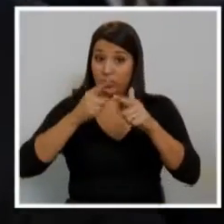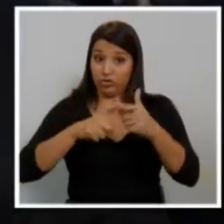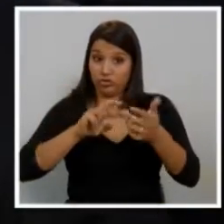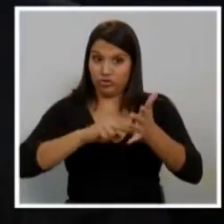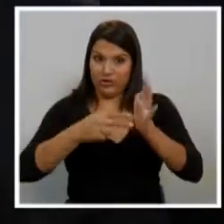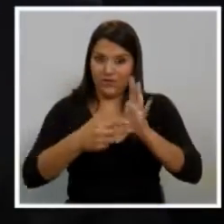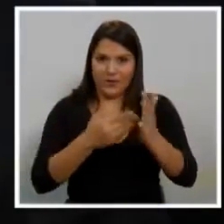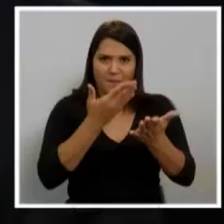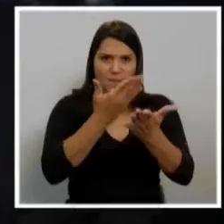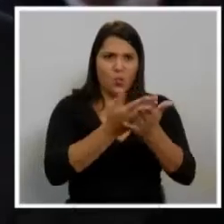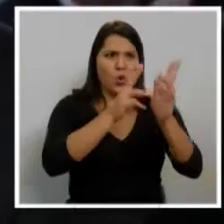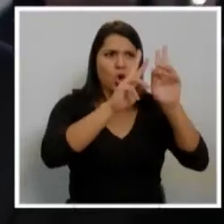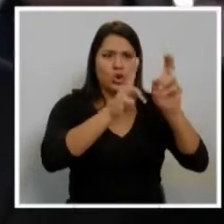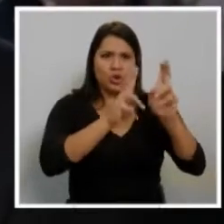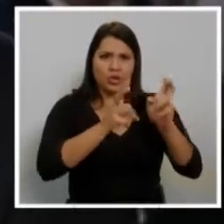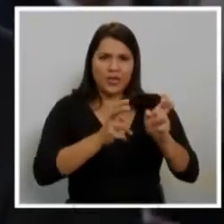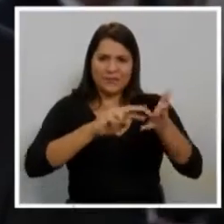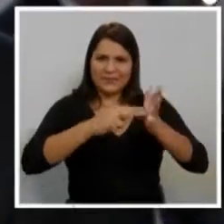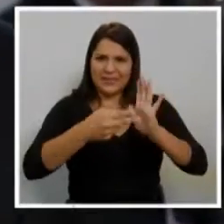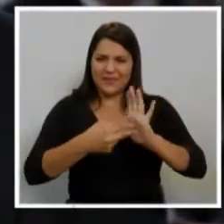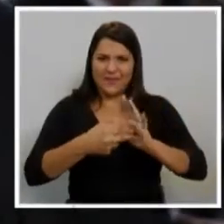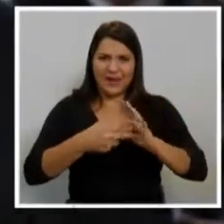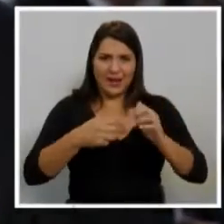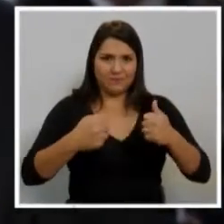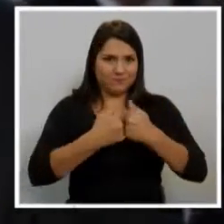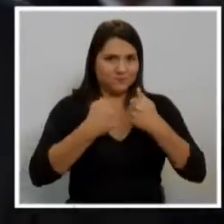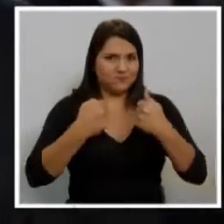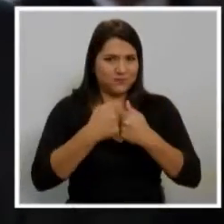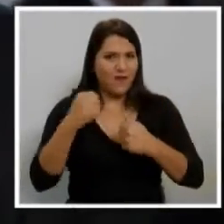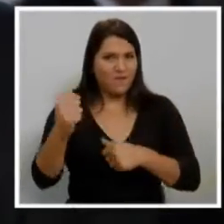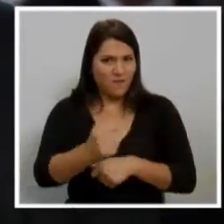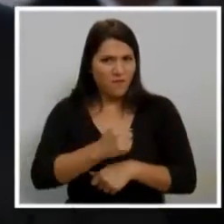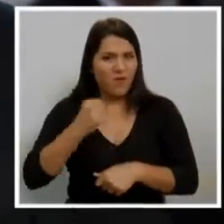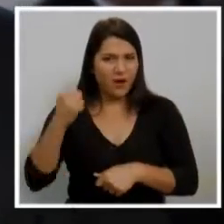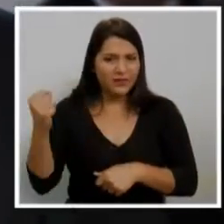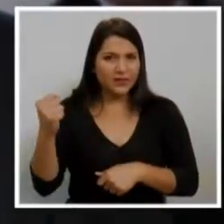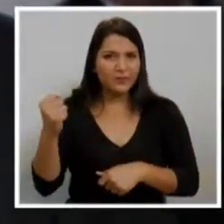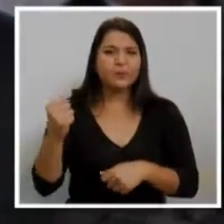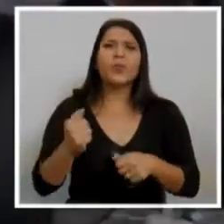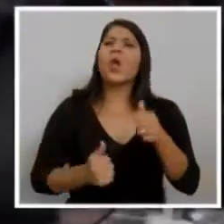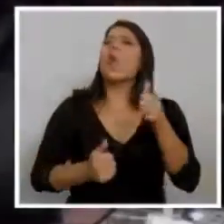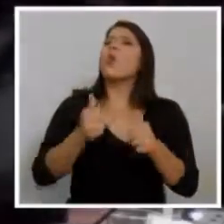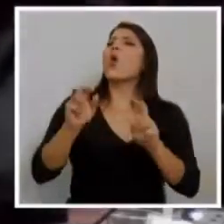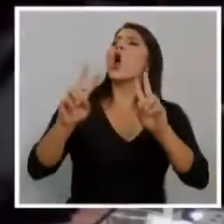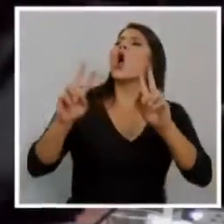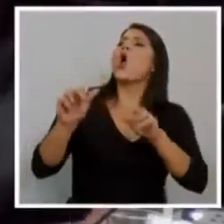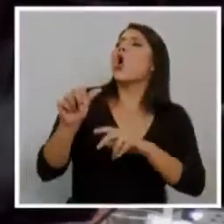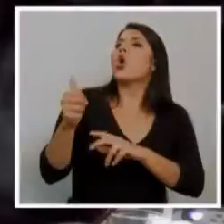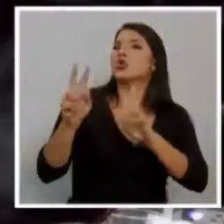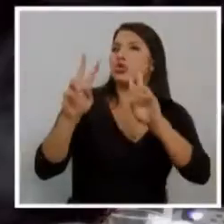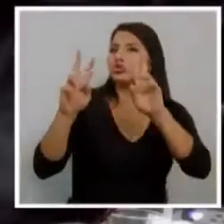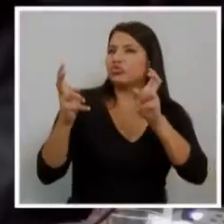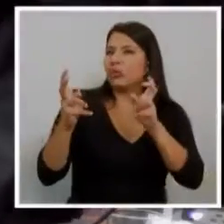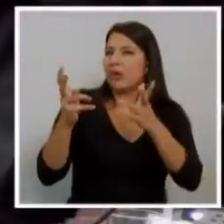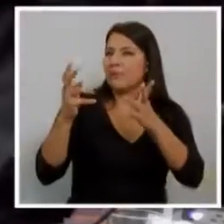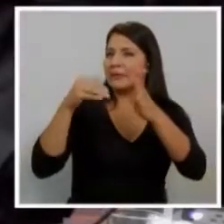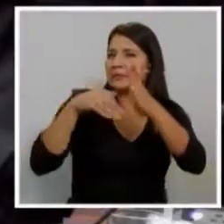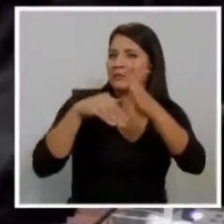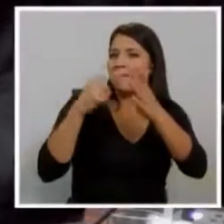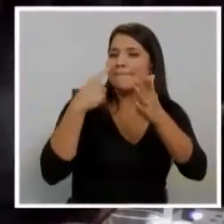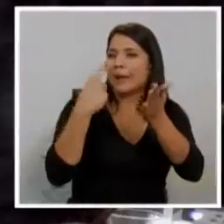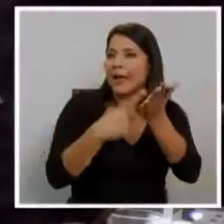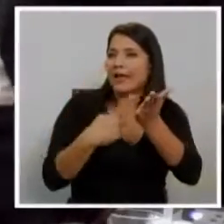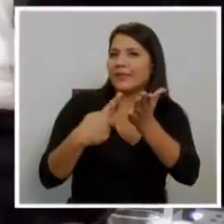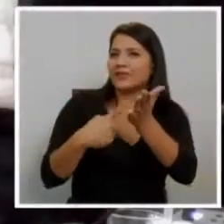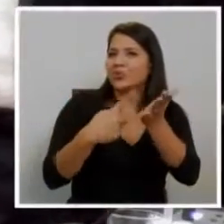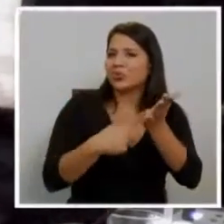enfrentamiento fuerte de parte de los que hacemos oposición. ¿Qué otros temas están en esa agenda, don Walter? ¿O sospecha usted que puedan encontrarse, además